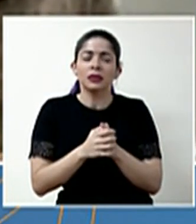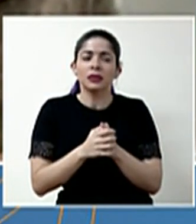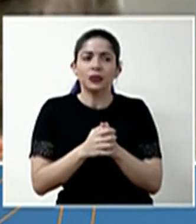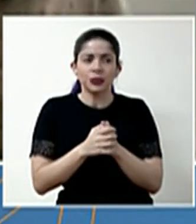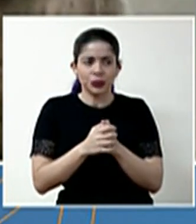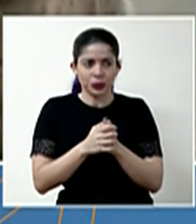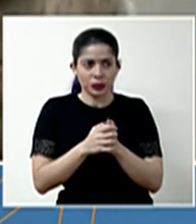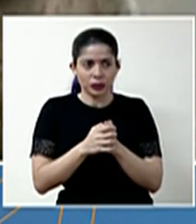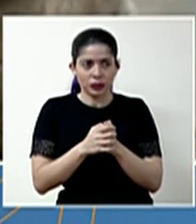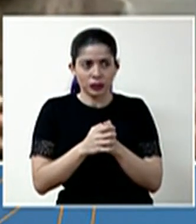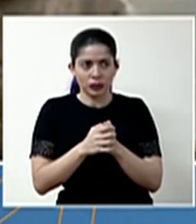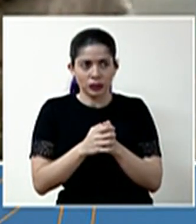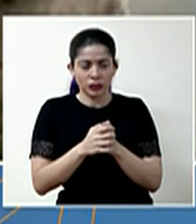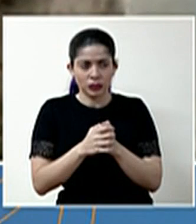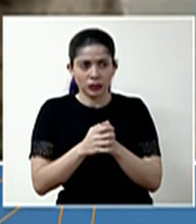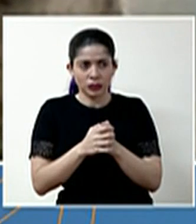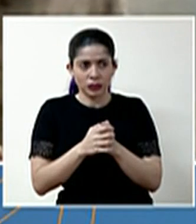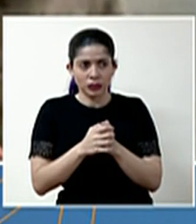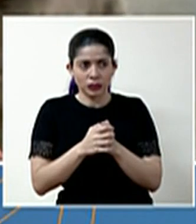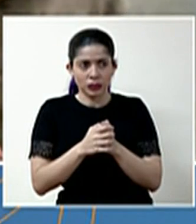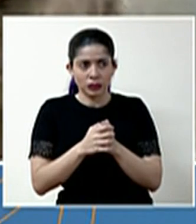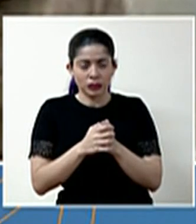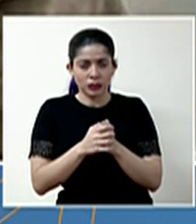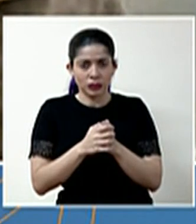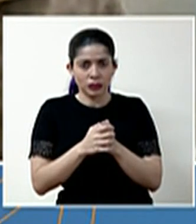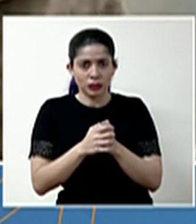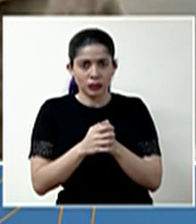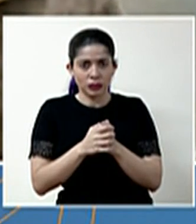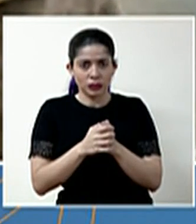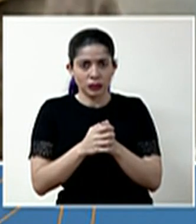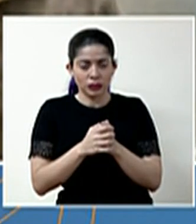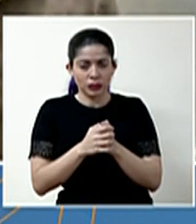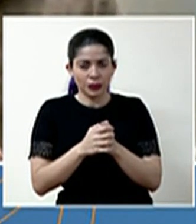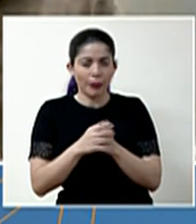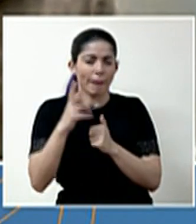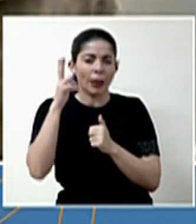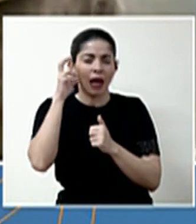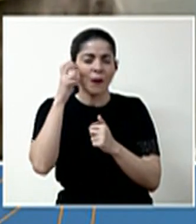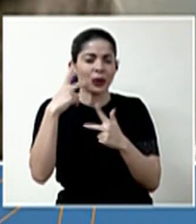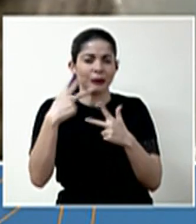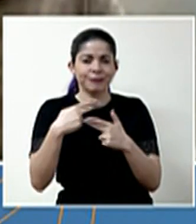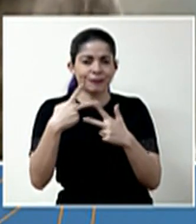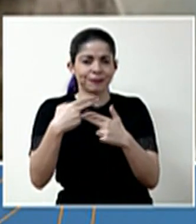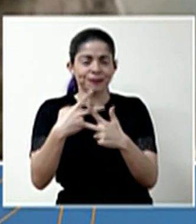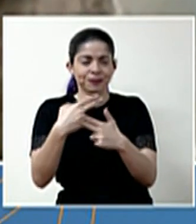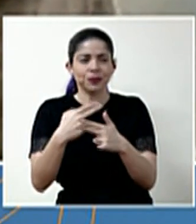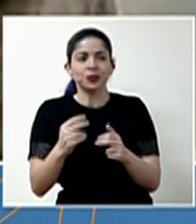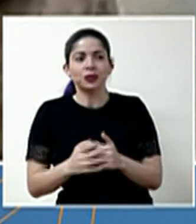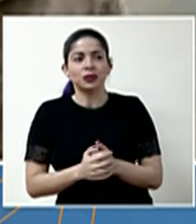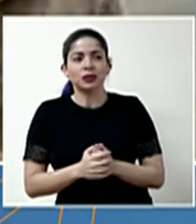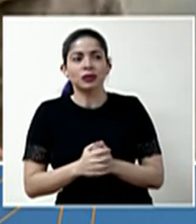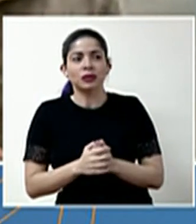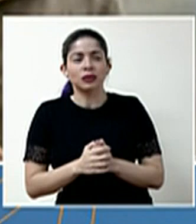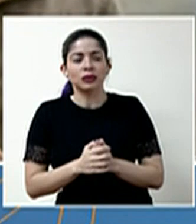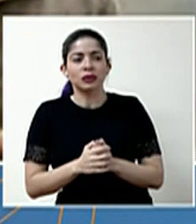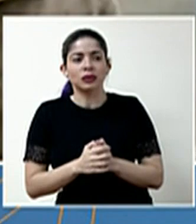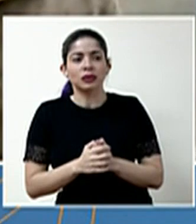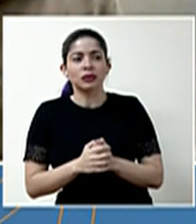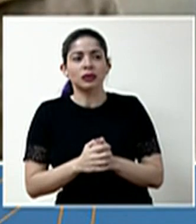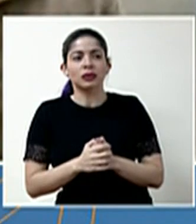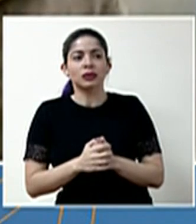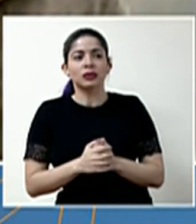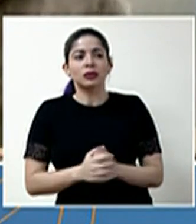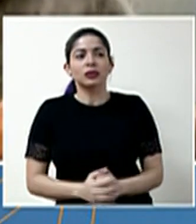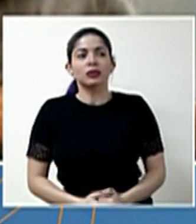con un documento nuevo, y ya tienen algún avance, digamos, por el tiempo de haber tenido contacto. Aquí por ejemplo, en el sector de Salamanca, mucha